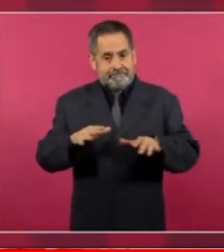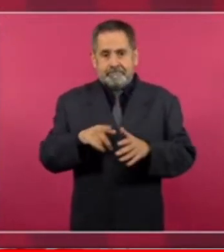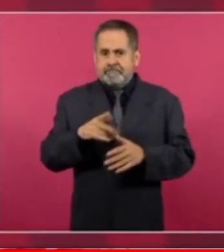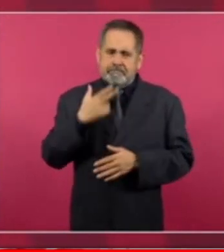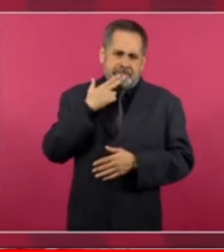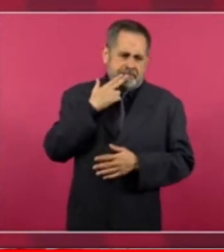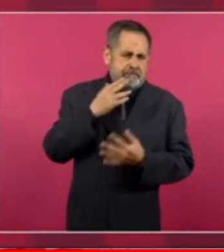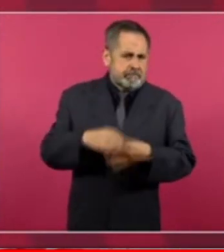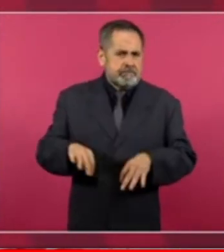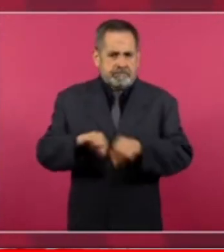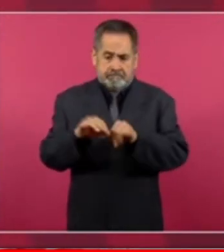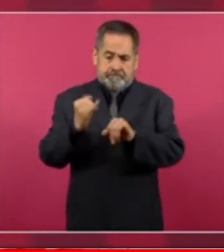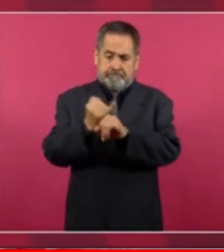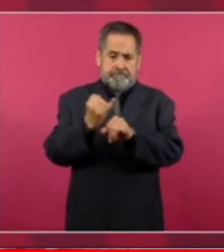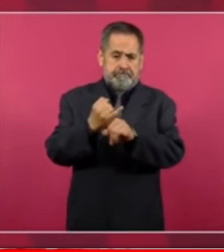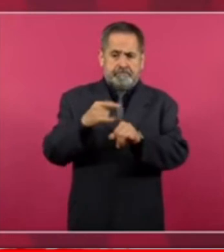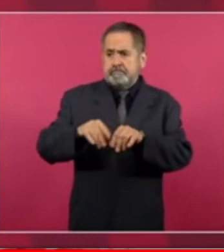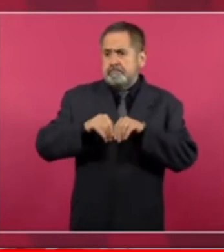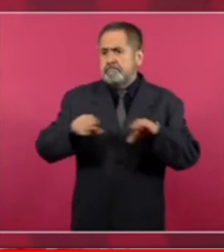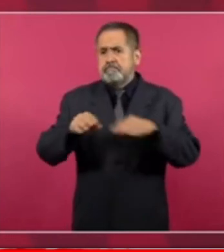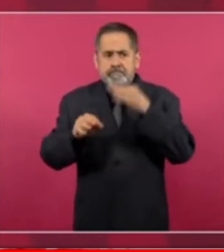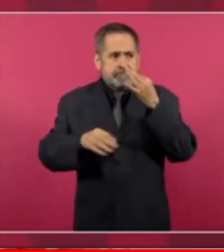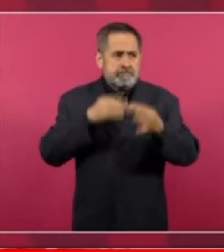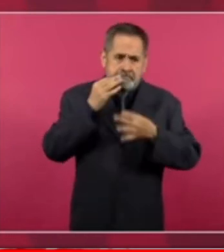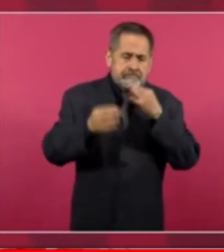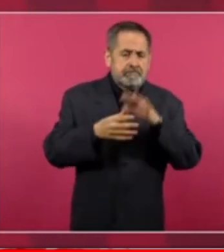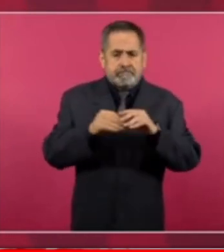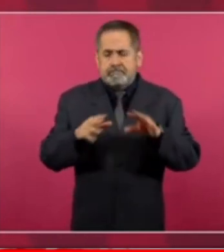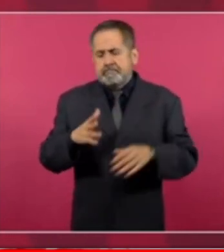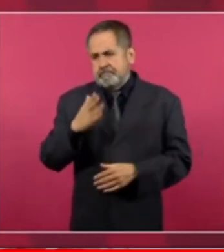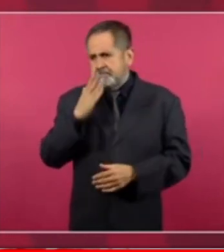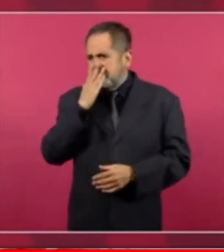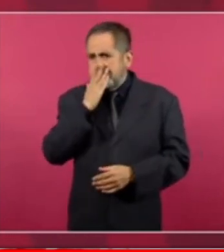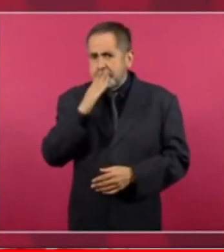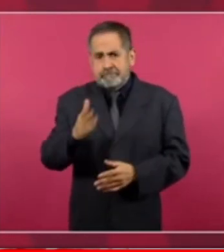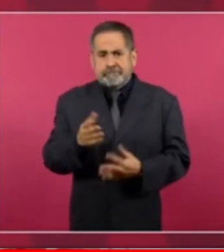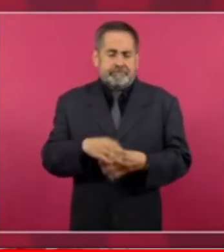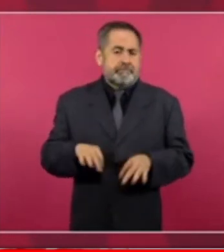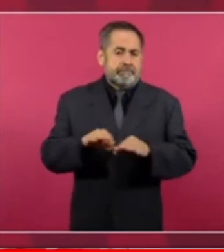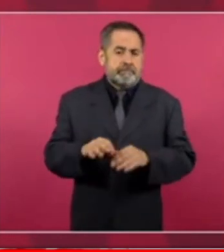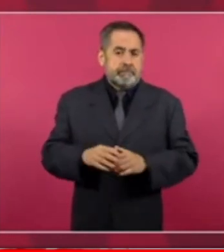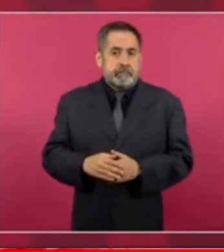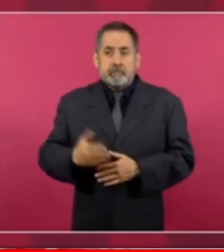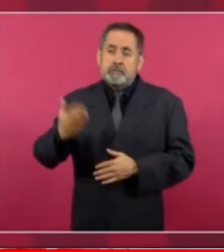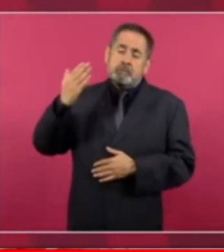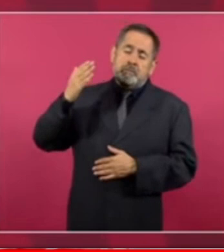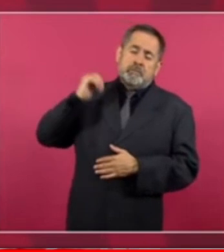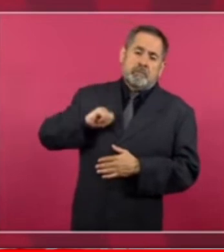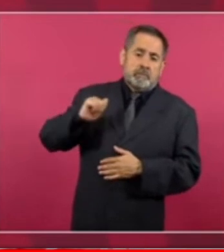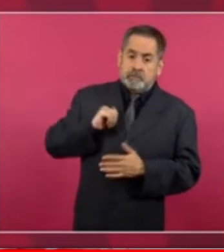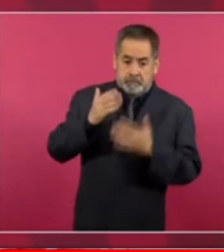hoy gracias con las redes sociales tenemos una forma diferente de